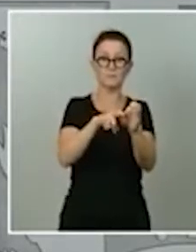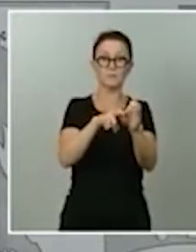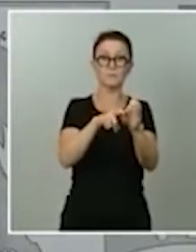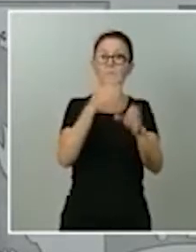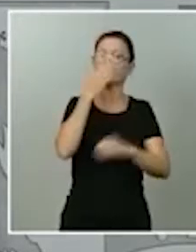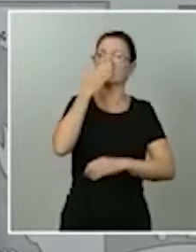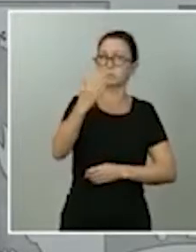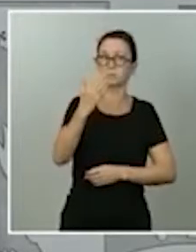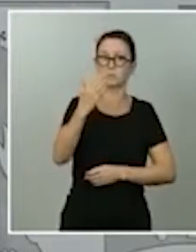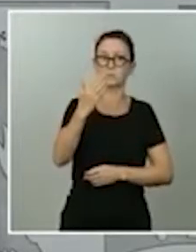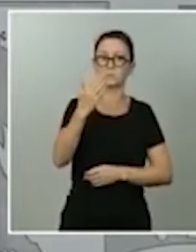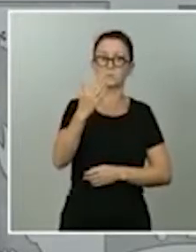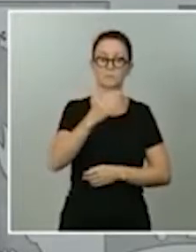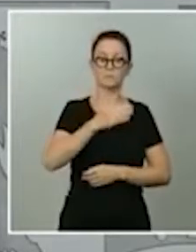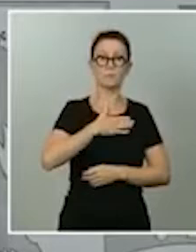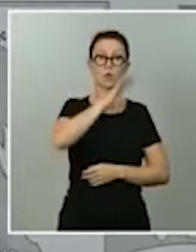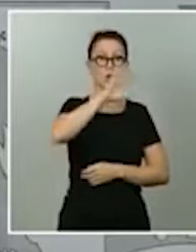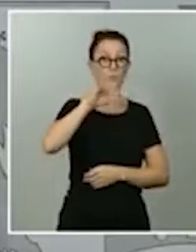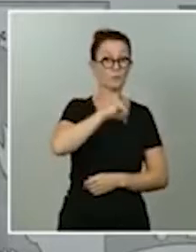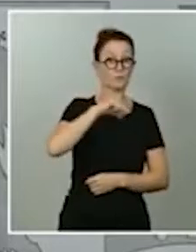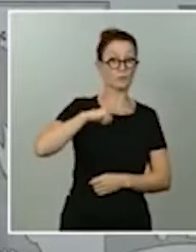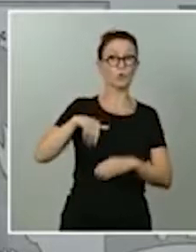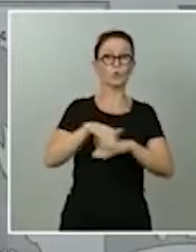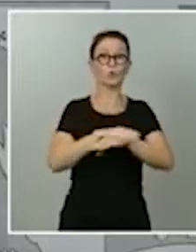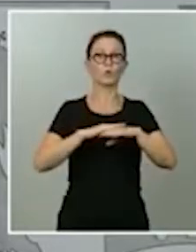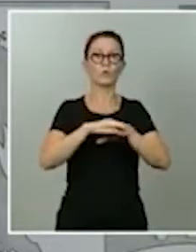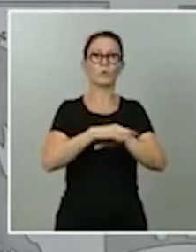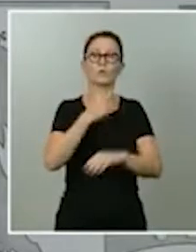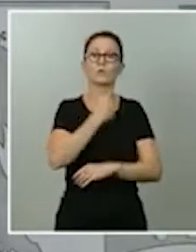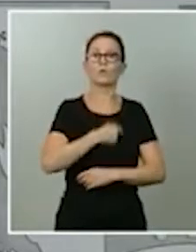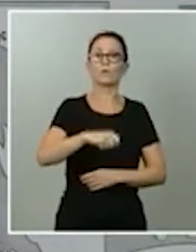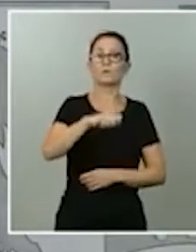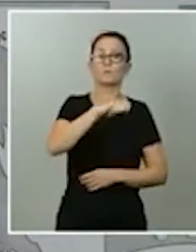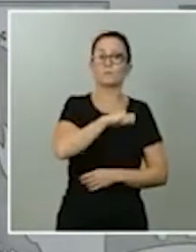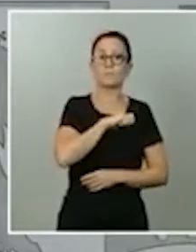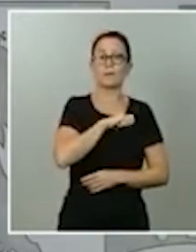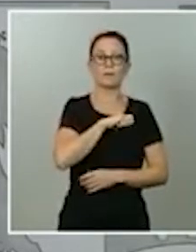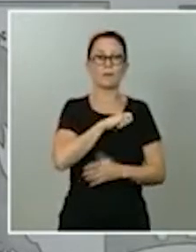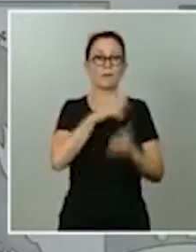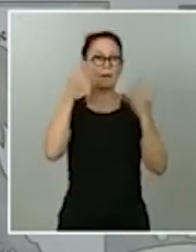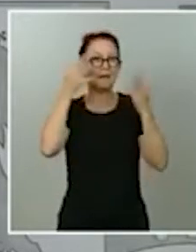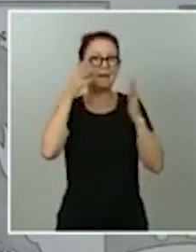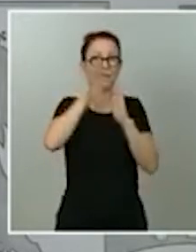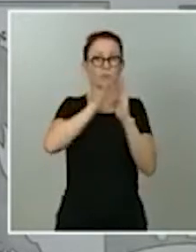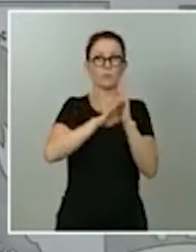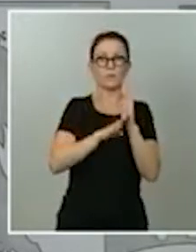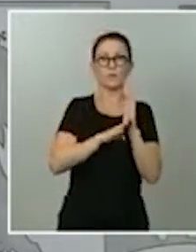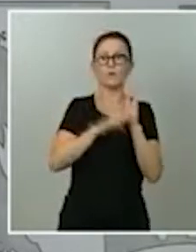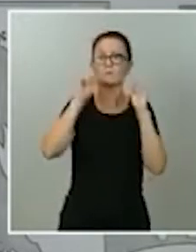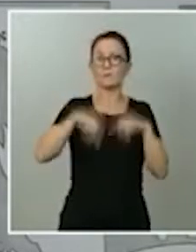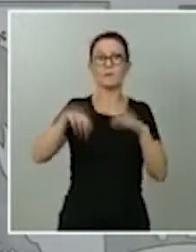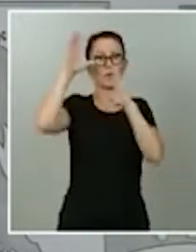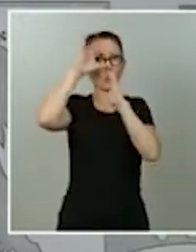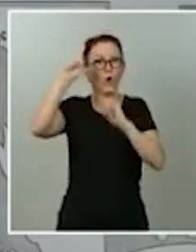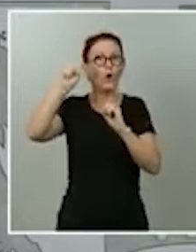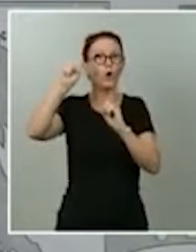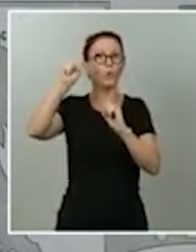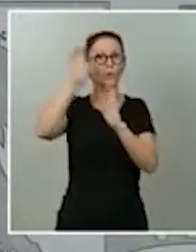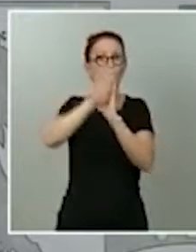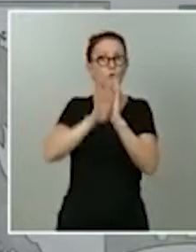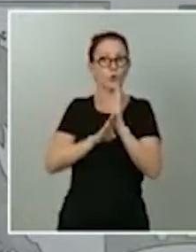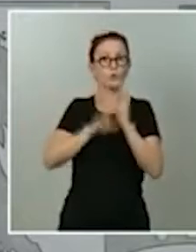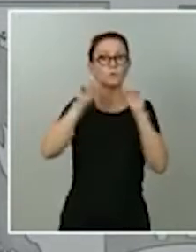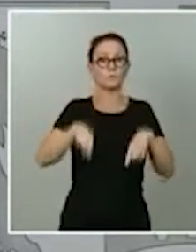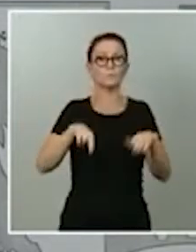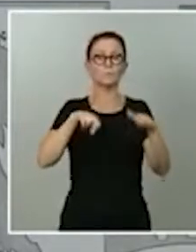comunidades autónomas, gobierno de España, las recomendaciones, los protocolos, los recursos económicos que hemos puesto para